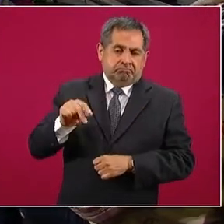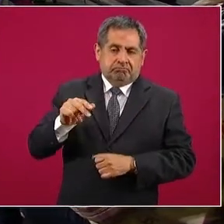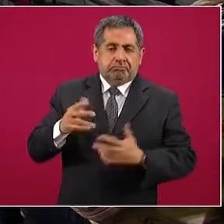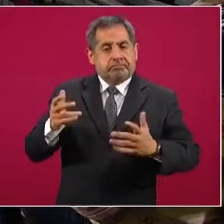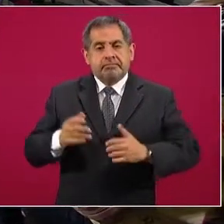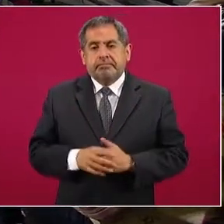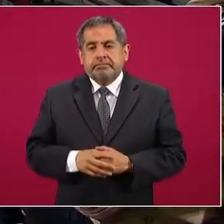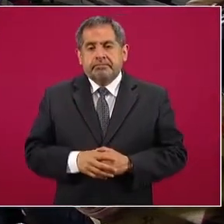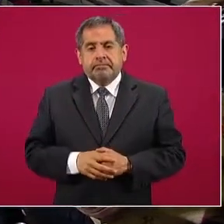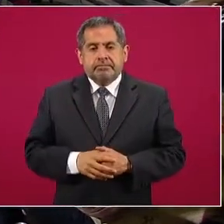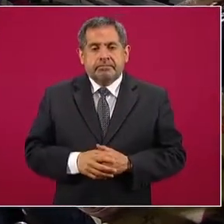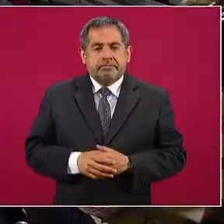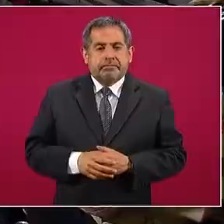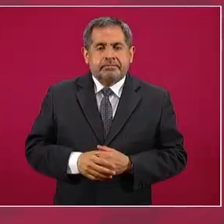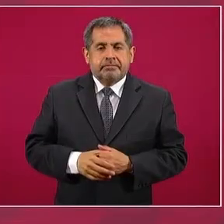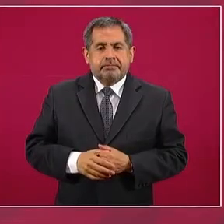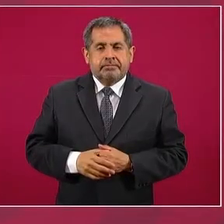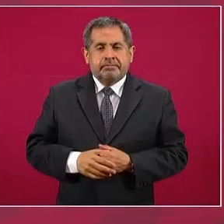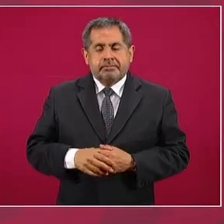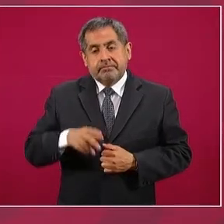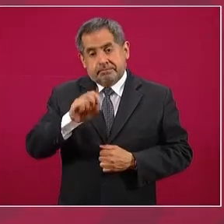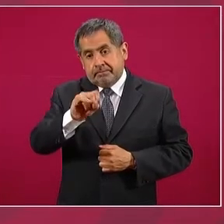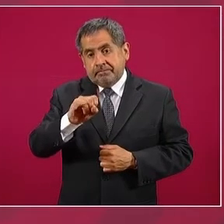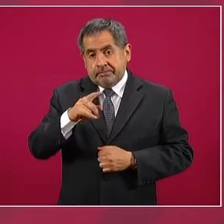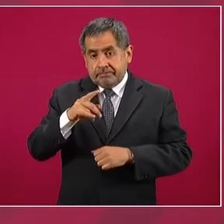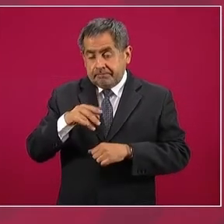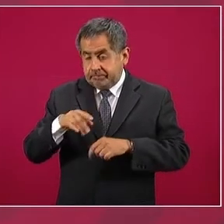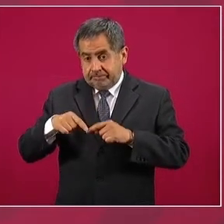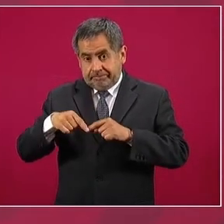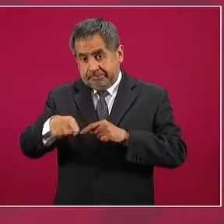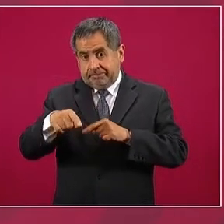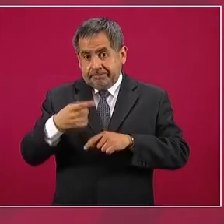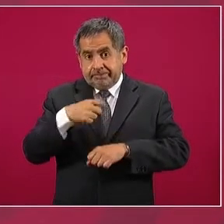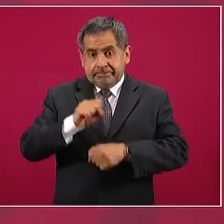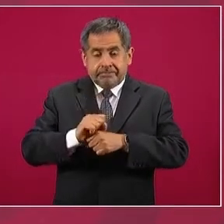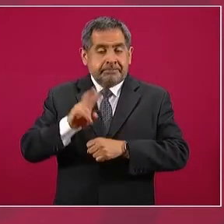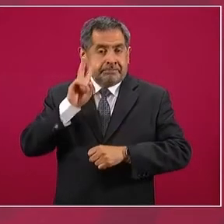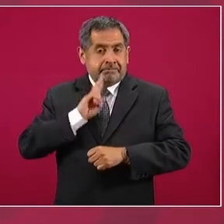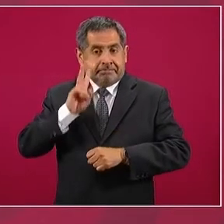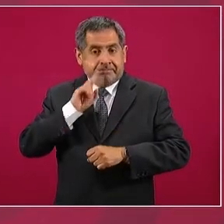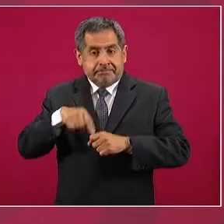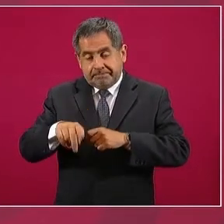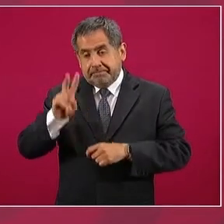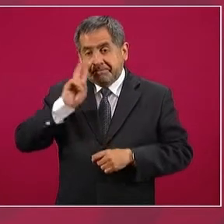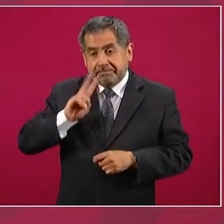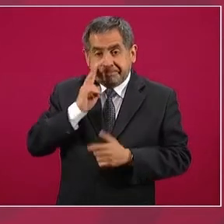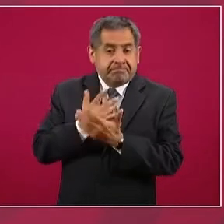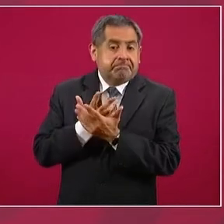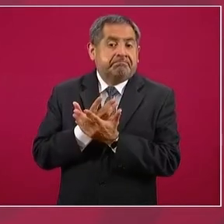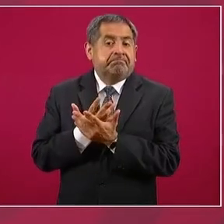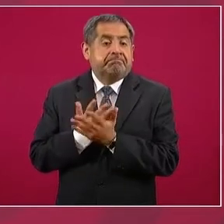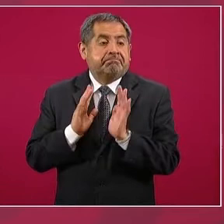Sí, pero tengo información que esta semana van a tratar el asunto, voy a estar pendiente.